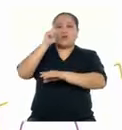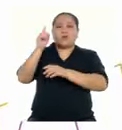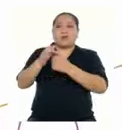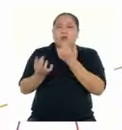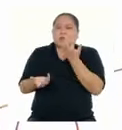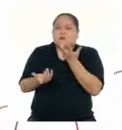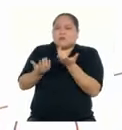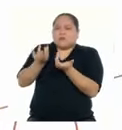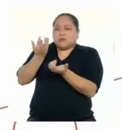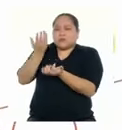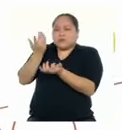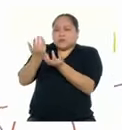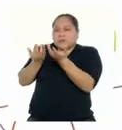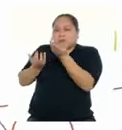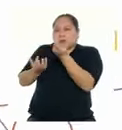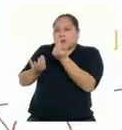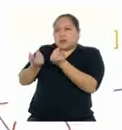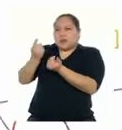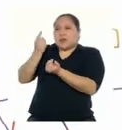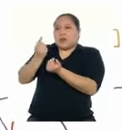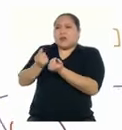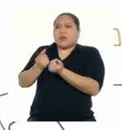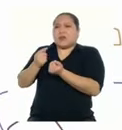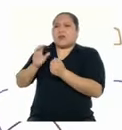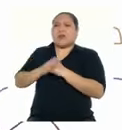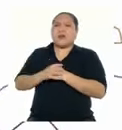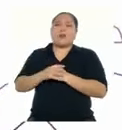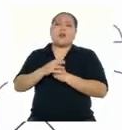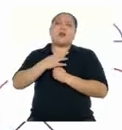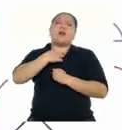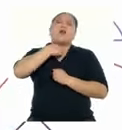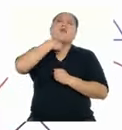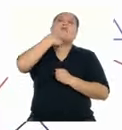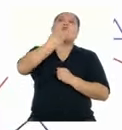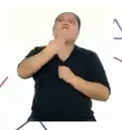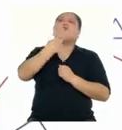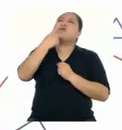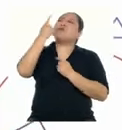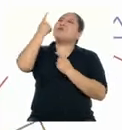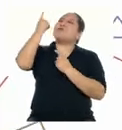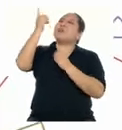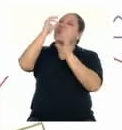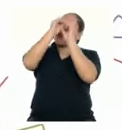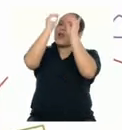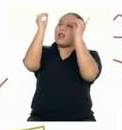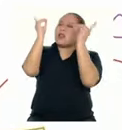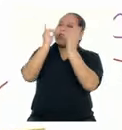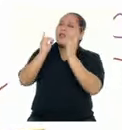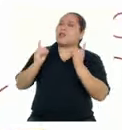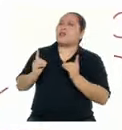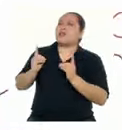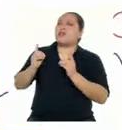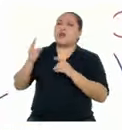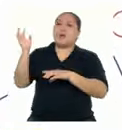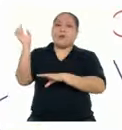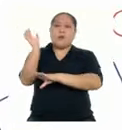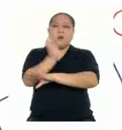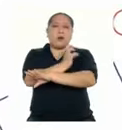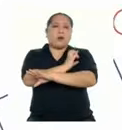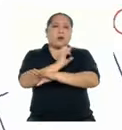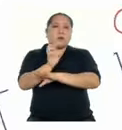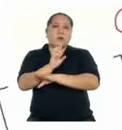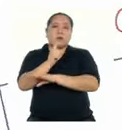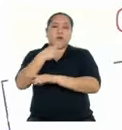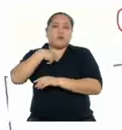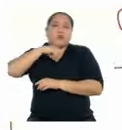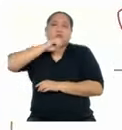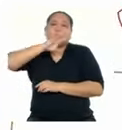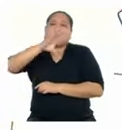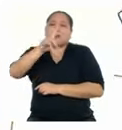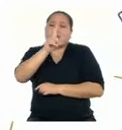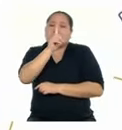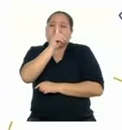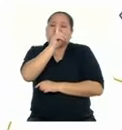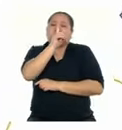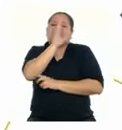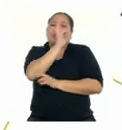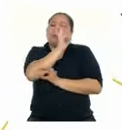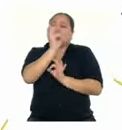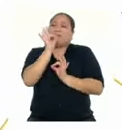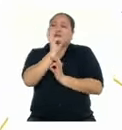quimera A la vez a la voz y al Dios Poesía, no dice nada